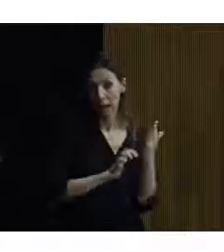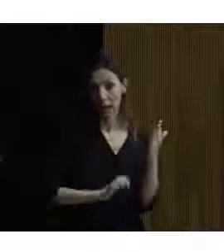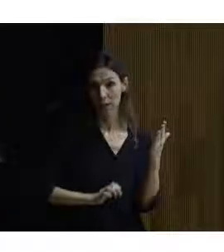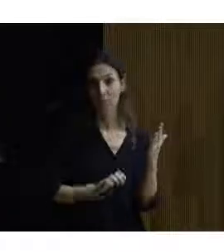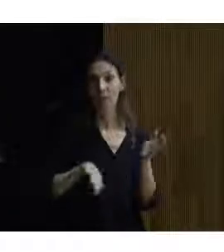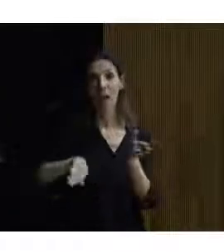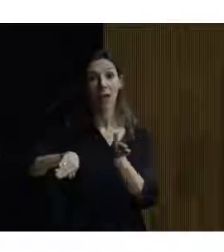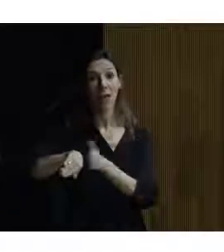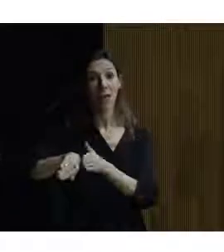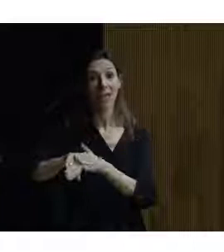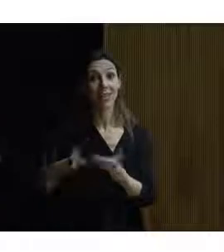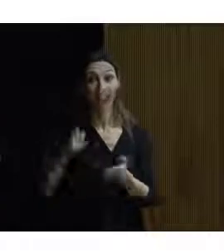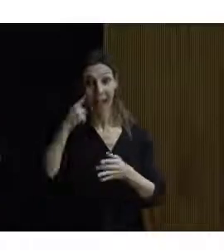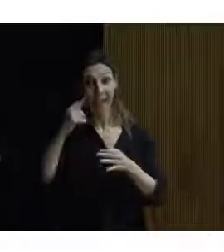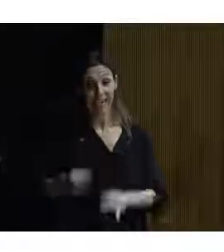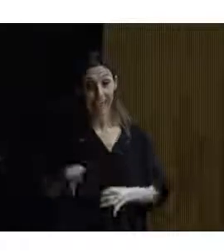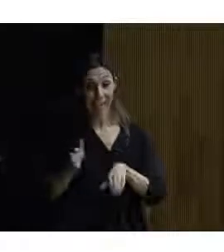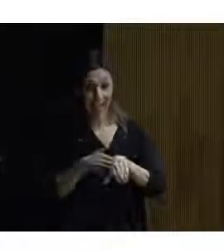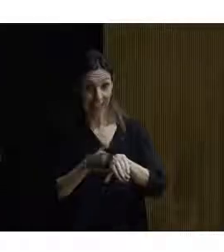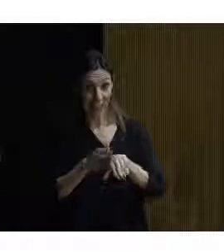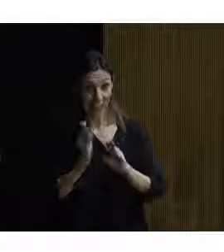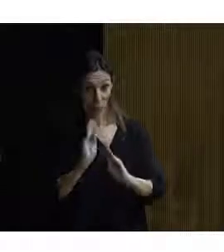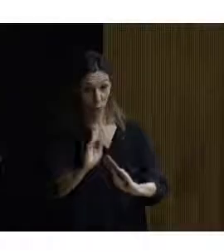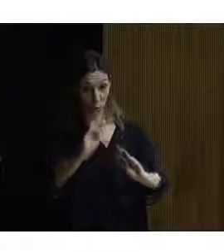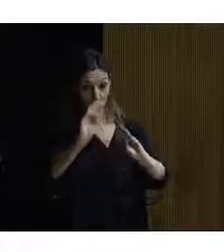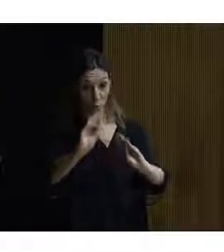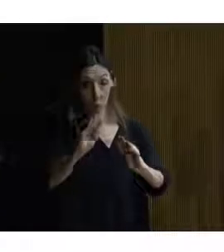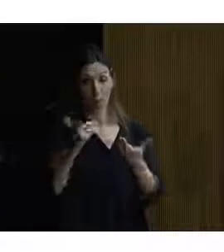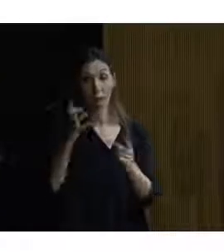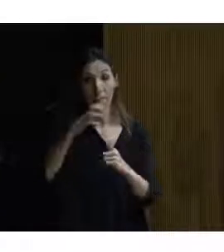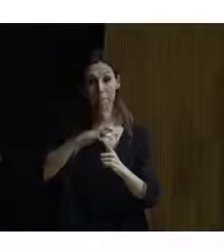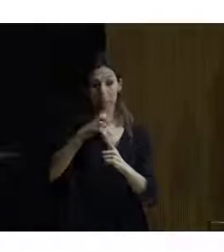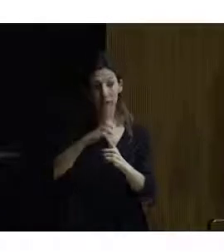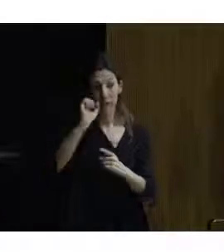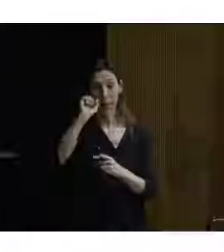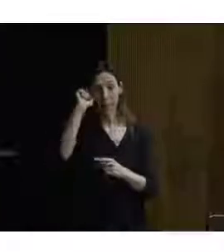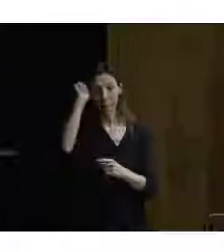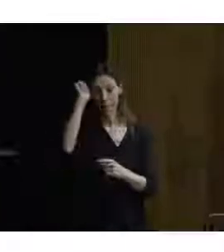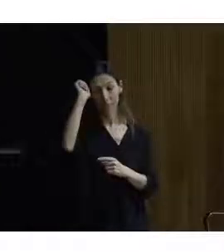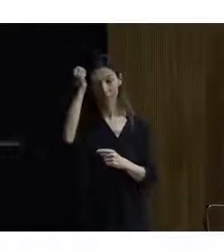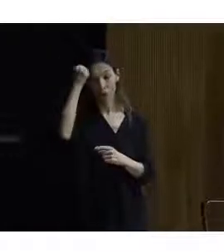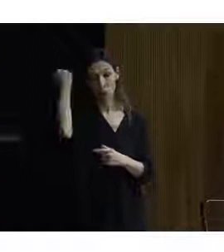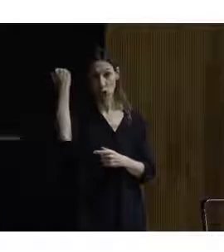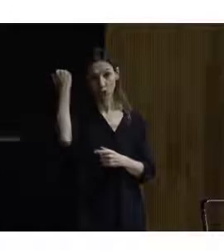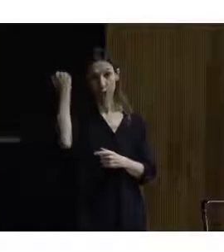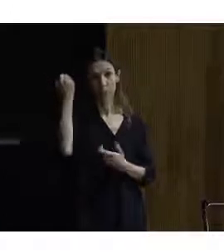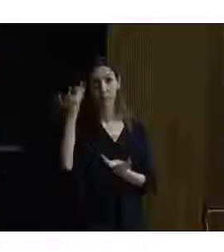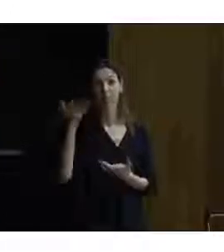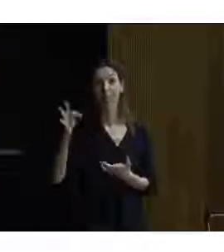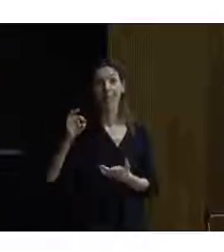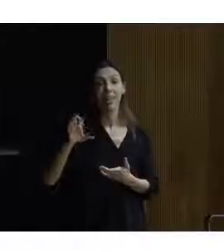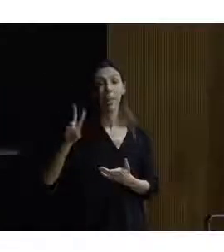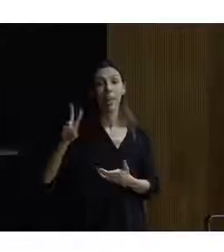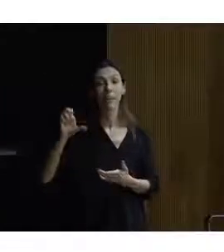derecha, que es a su izquierda, por parte del Parque de la Prehistoria de Teberga, doña Ángela